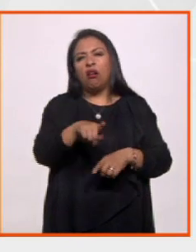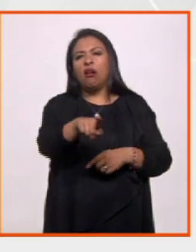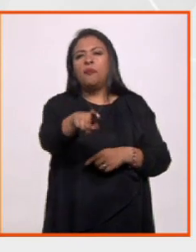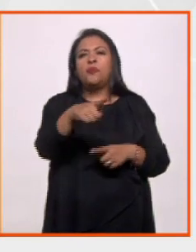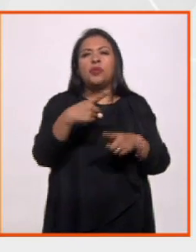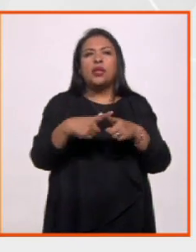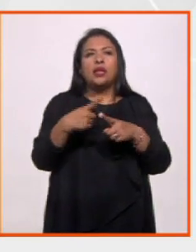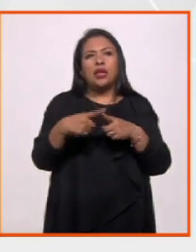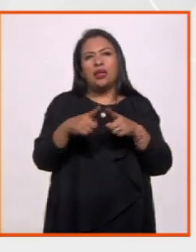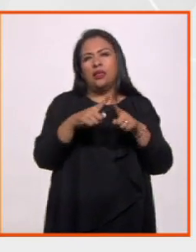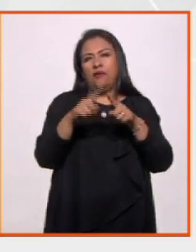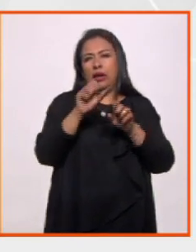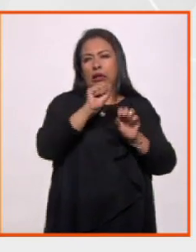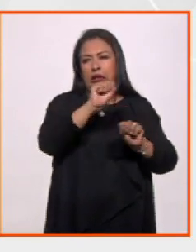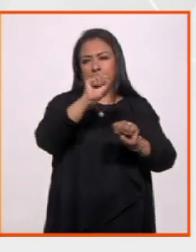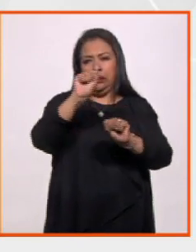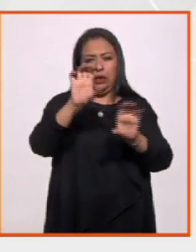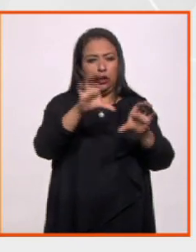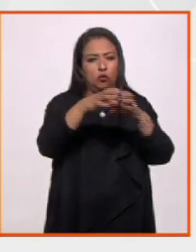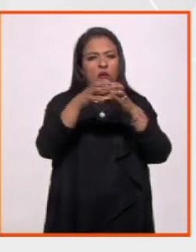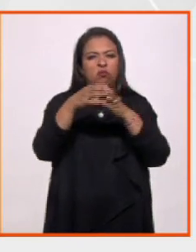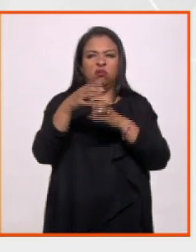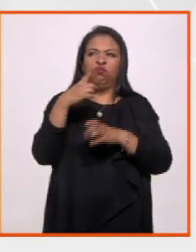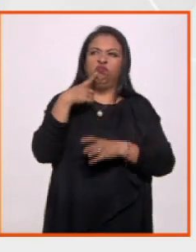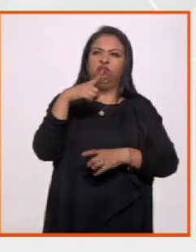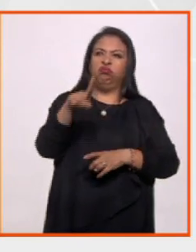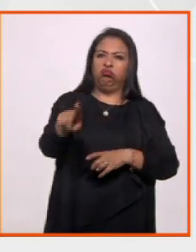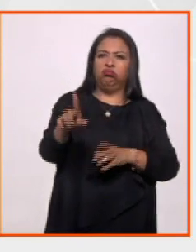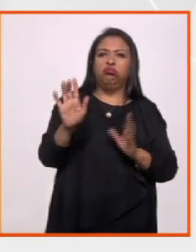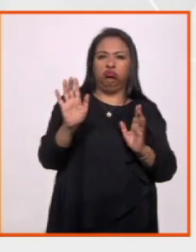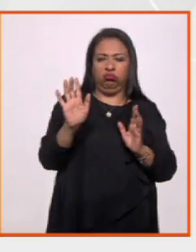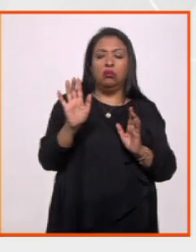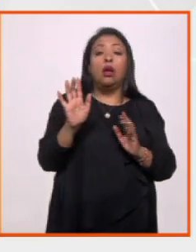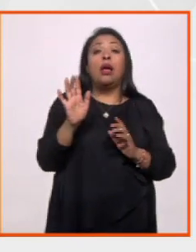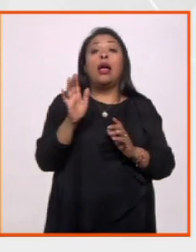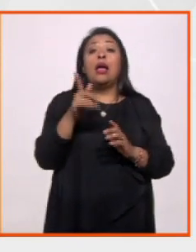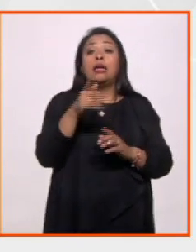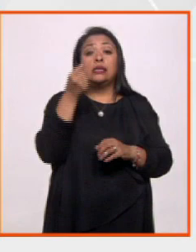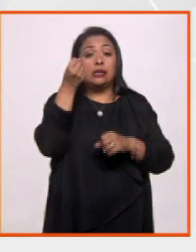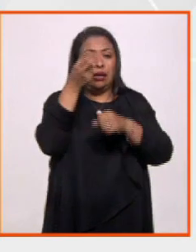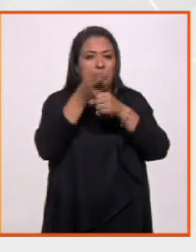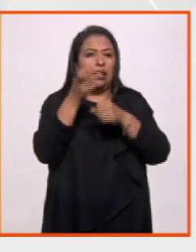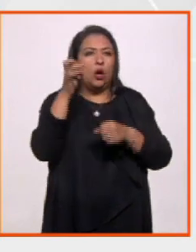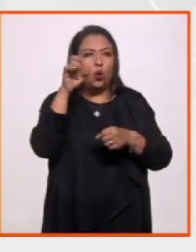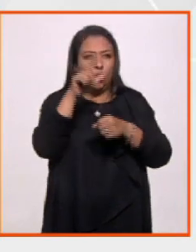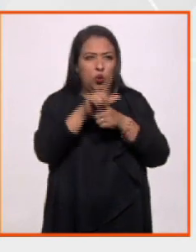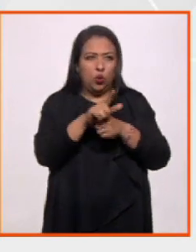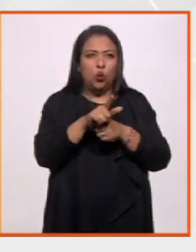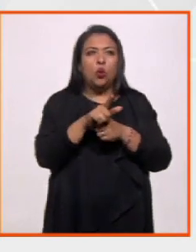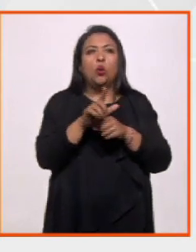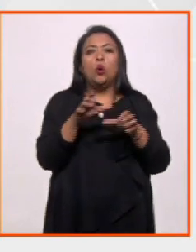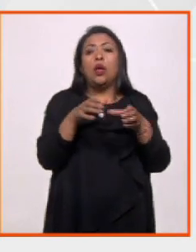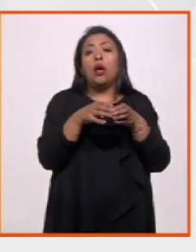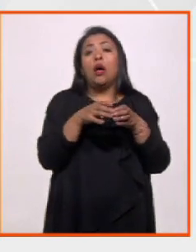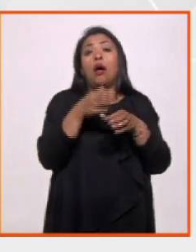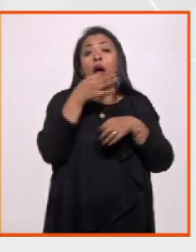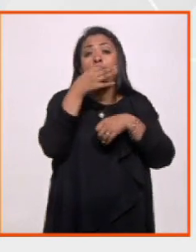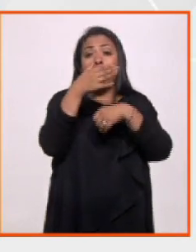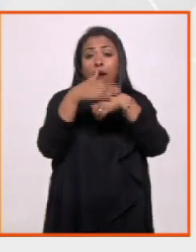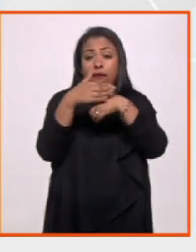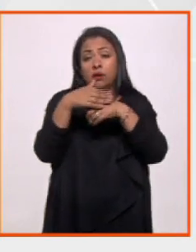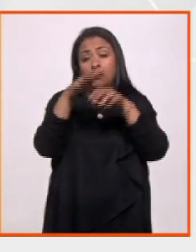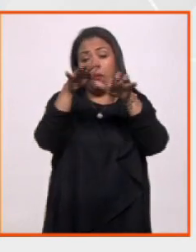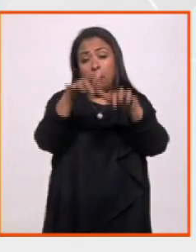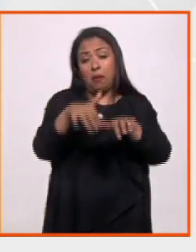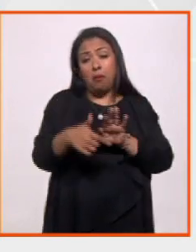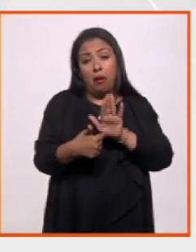serie de sindicatos que se han manifestado al respecto, la Secretaría de Cultura, la dependencia, ha dado a conocer un